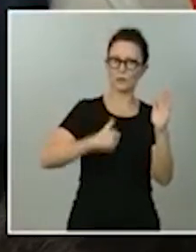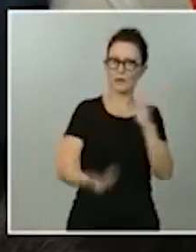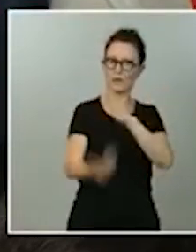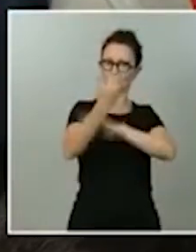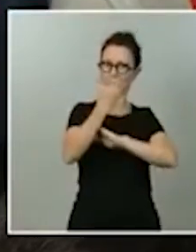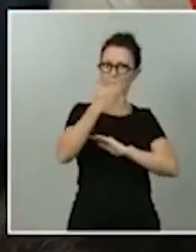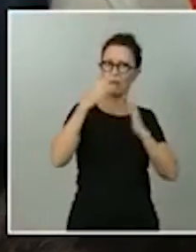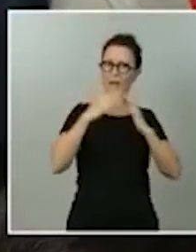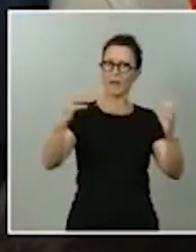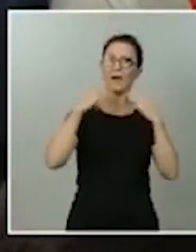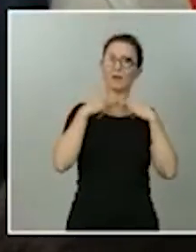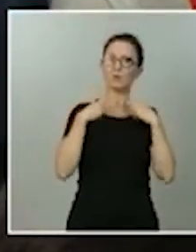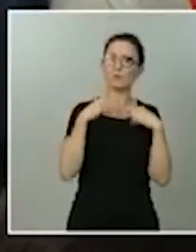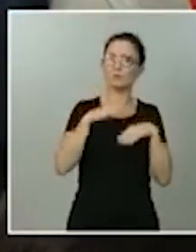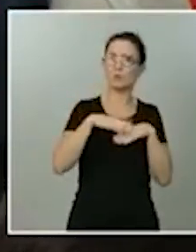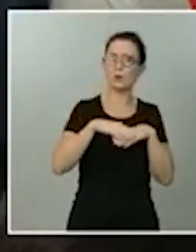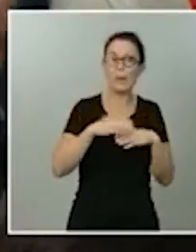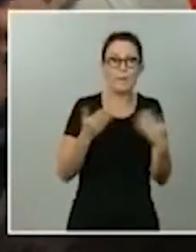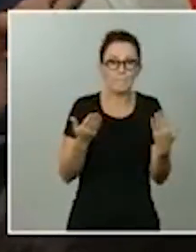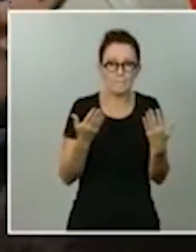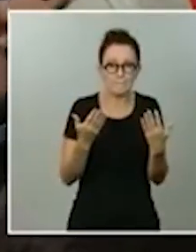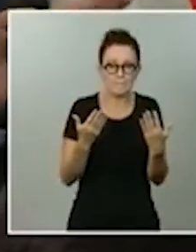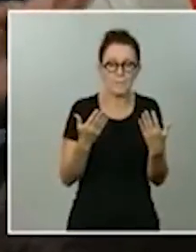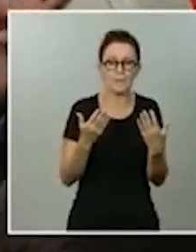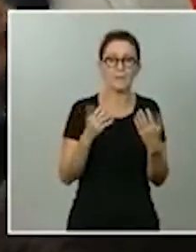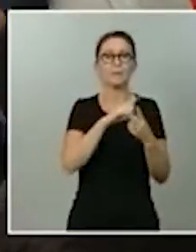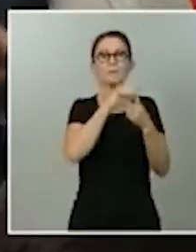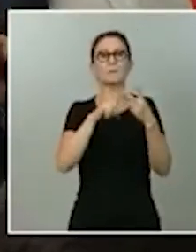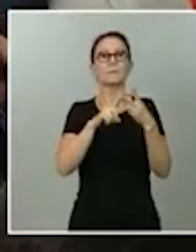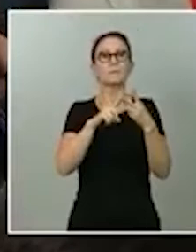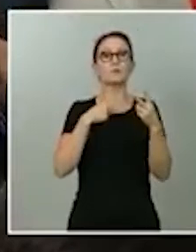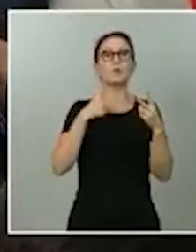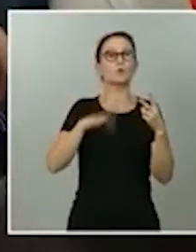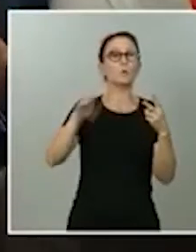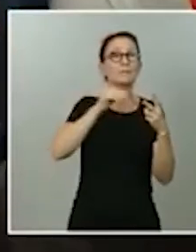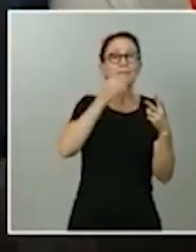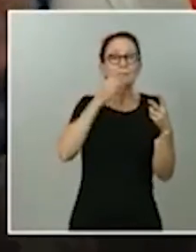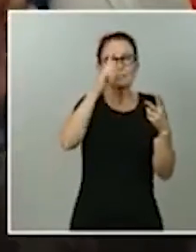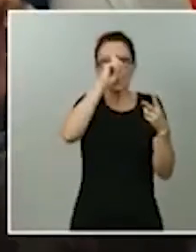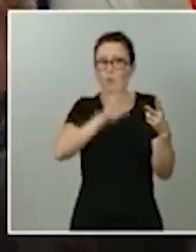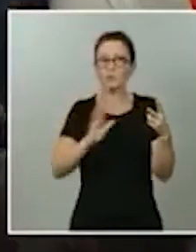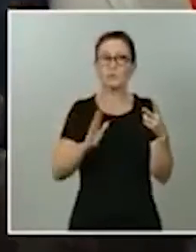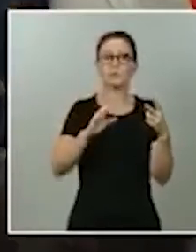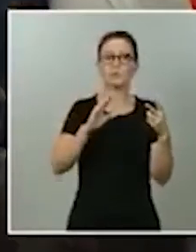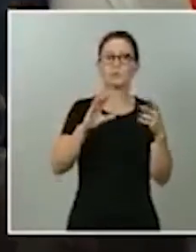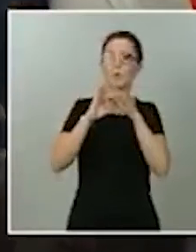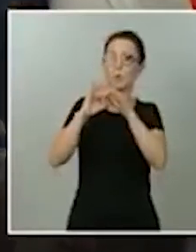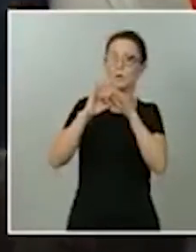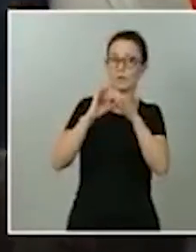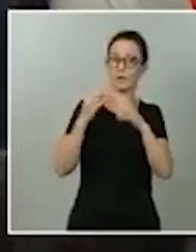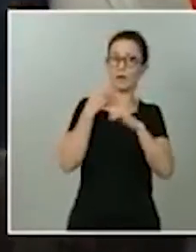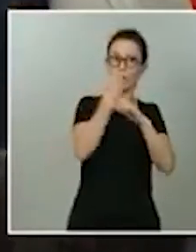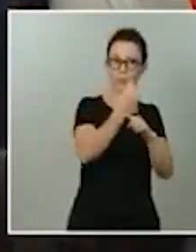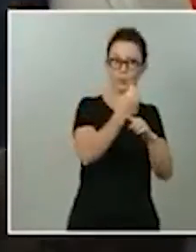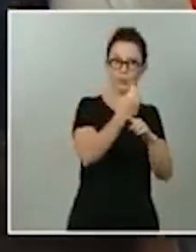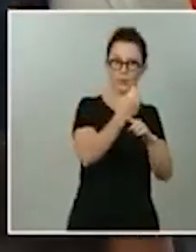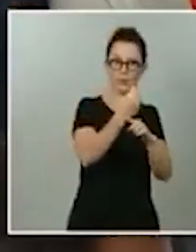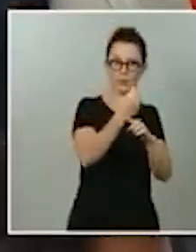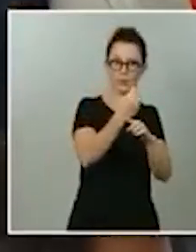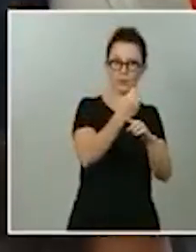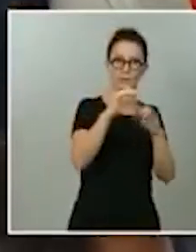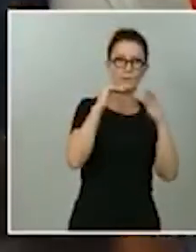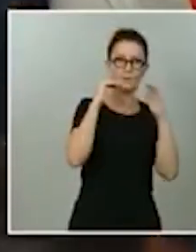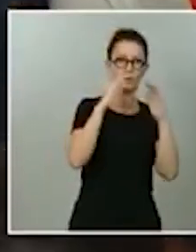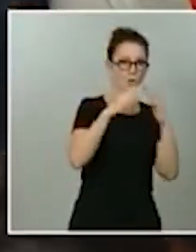usted no sé si entendió bien si es la coalición la que se compromete a apoyar en el Congreso o solo el PSOE solo por la duda que